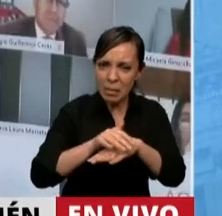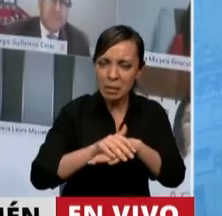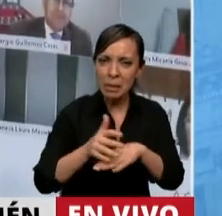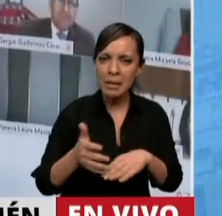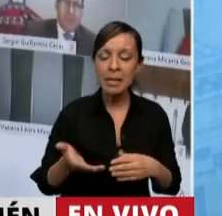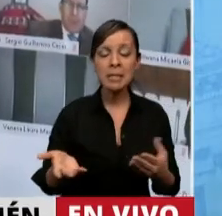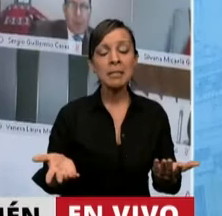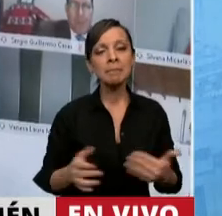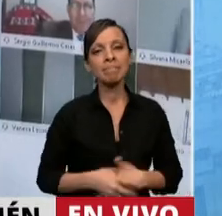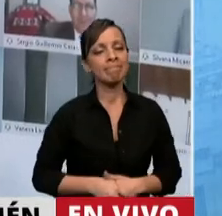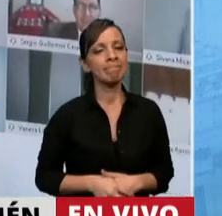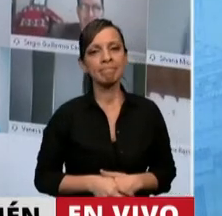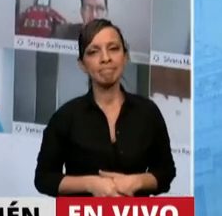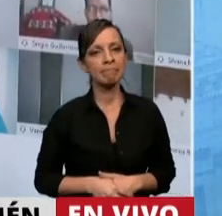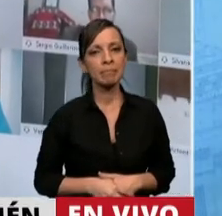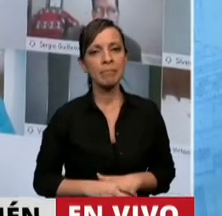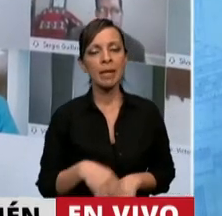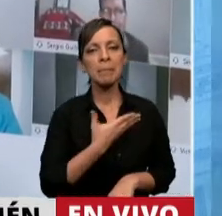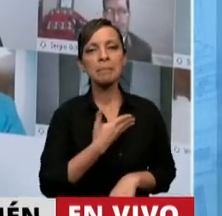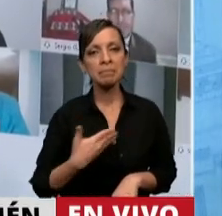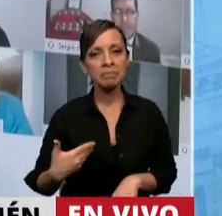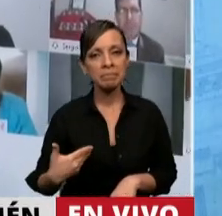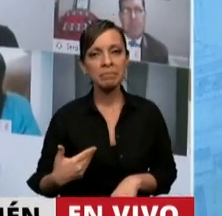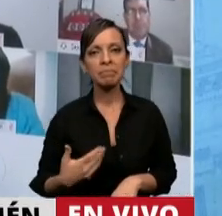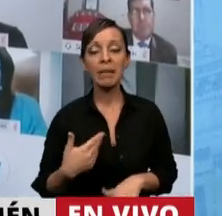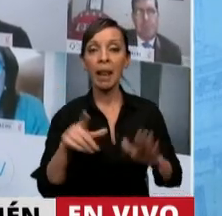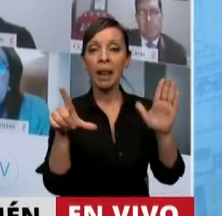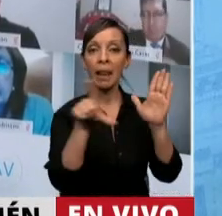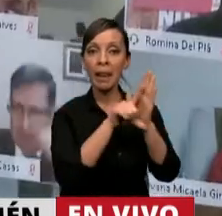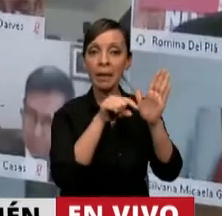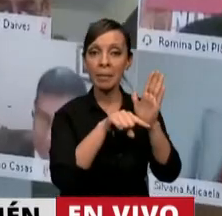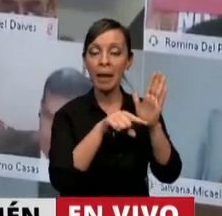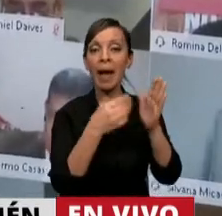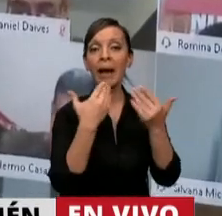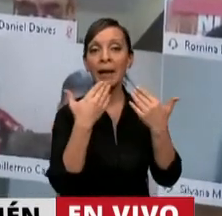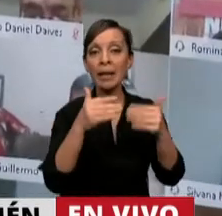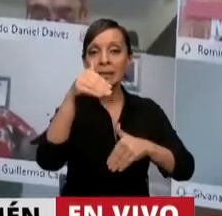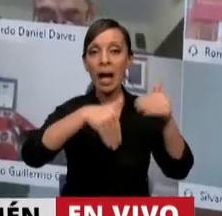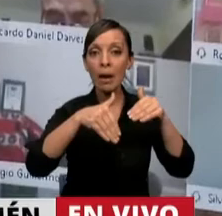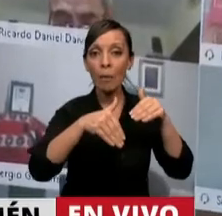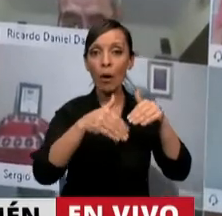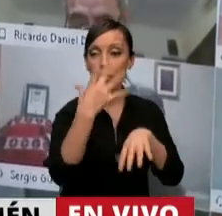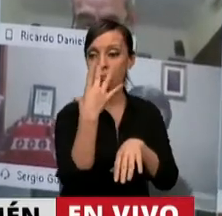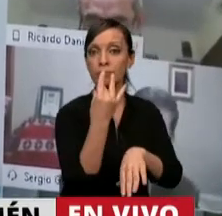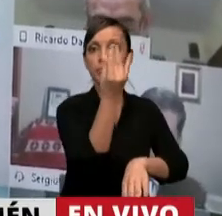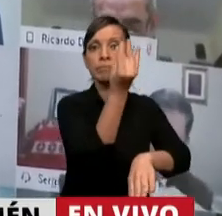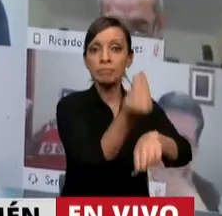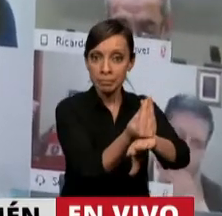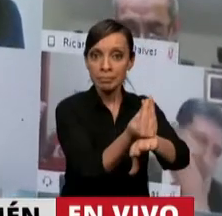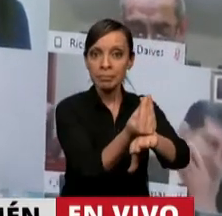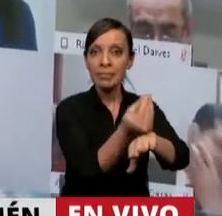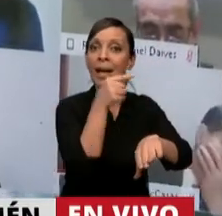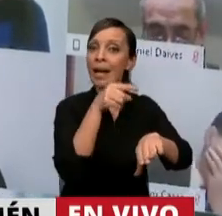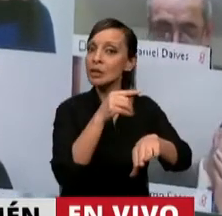Señor presidente, la legitimidad de origen con el voto popular es una piedra angular de la democracia,